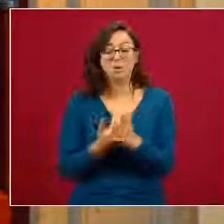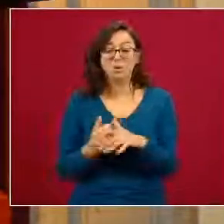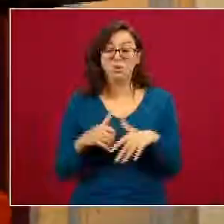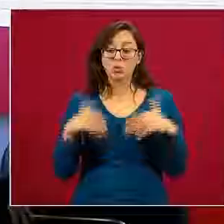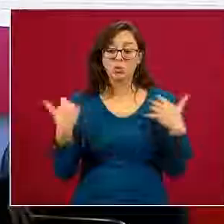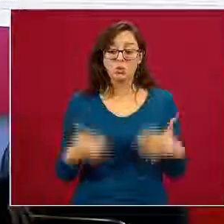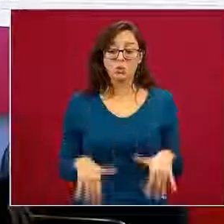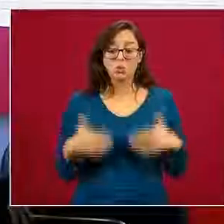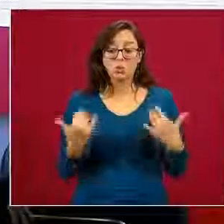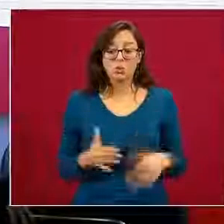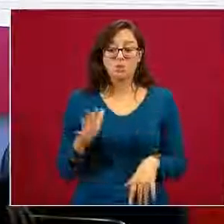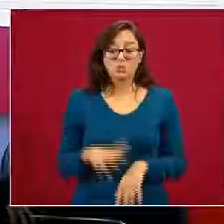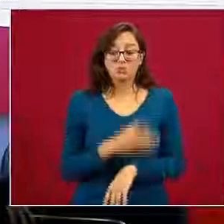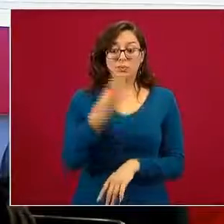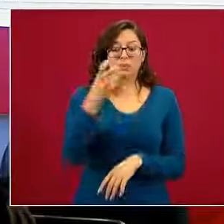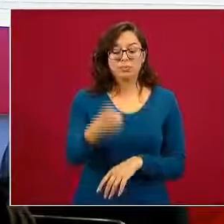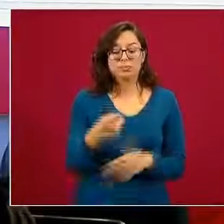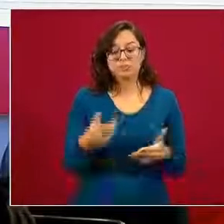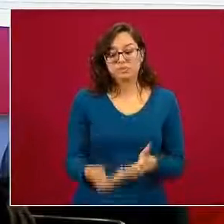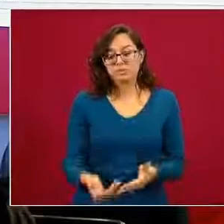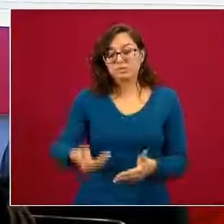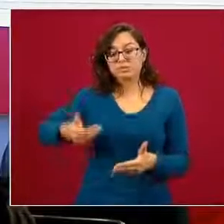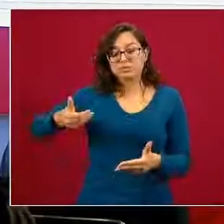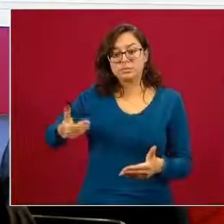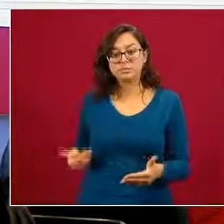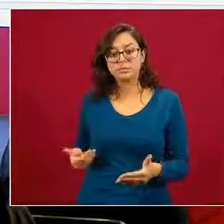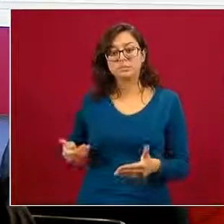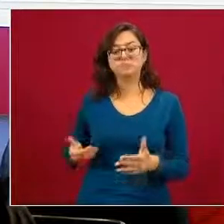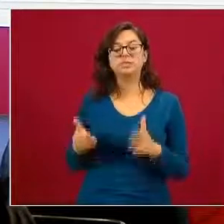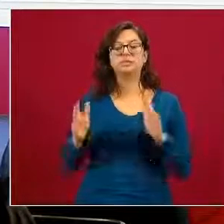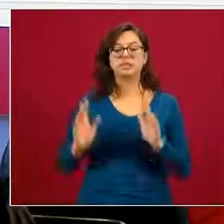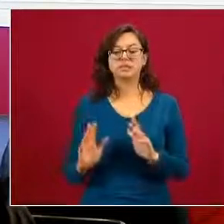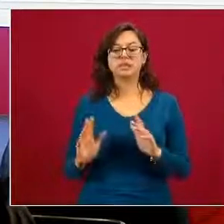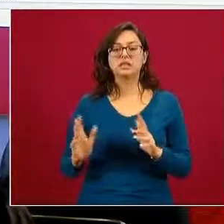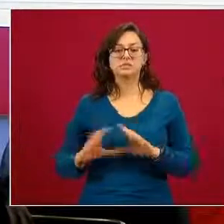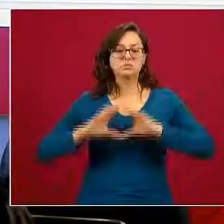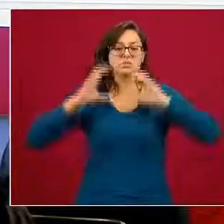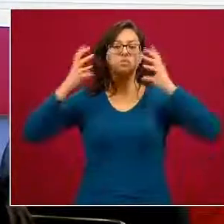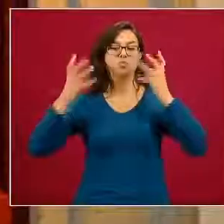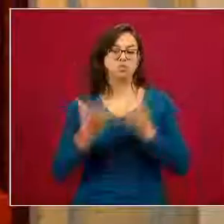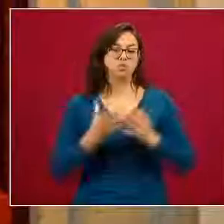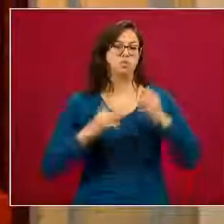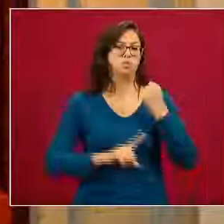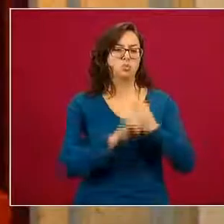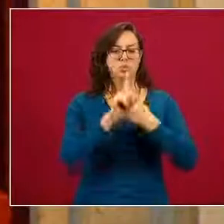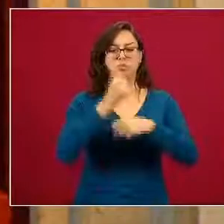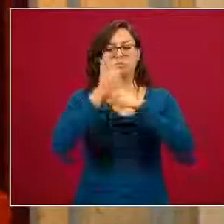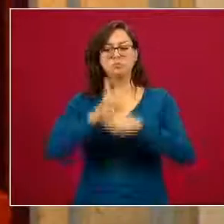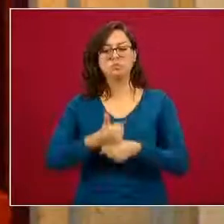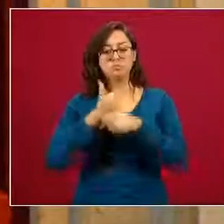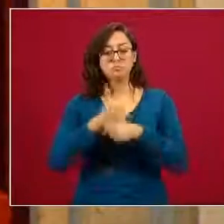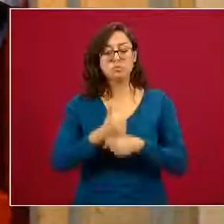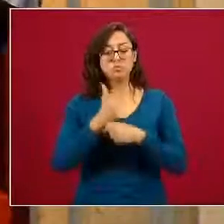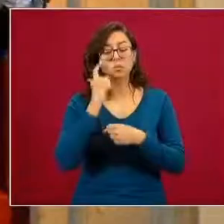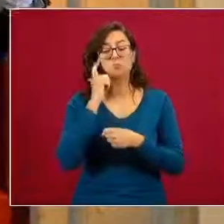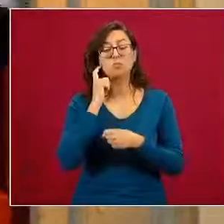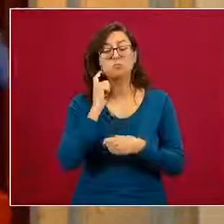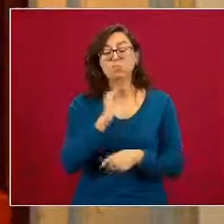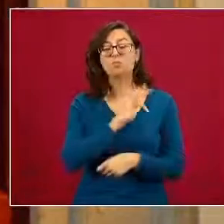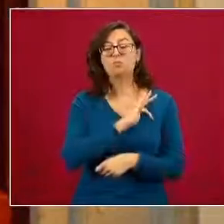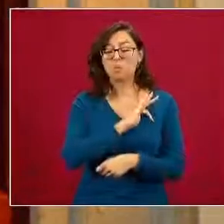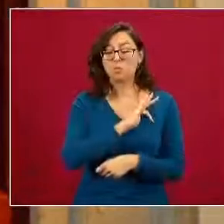por las experiencias previas incluso en otros desastres a nivel mundial decir que este problema puede